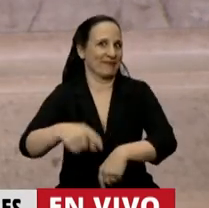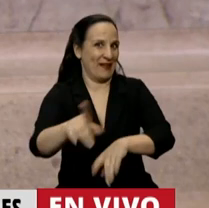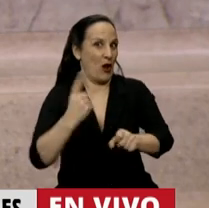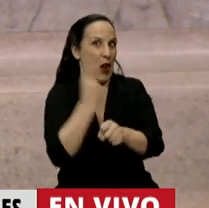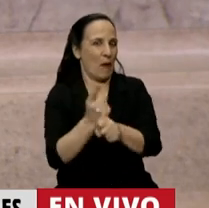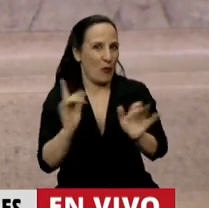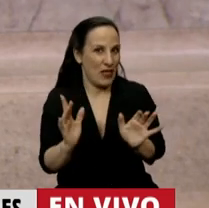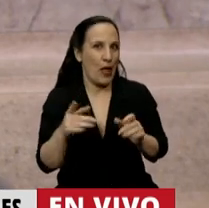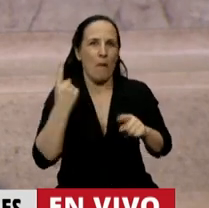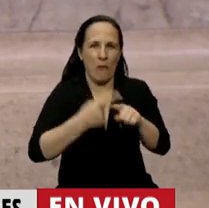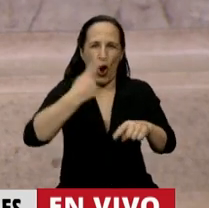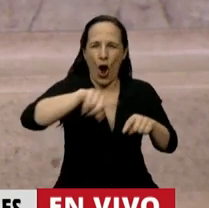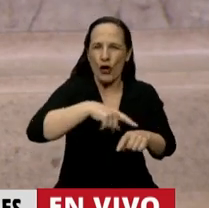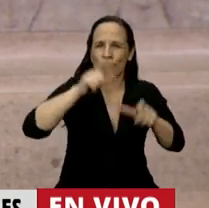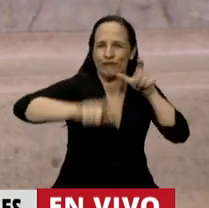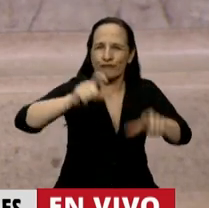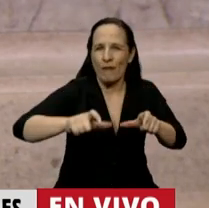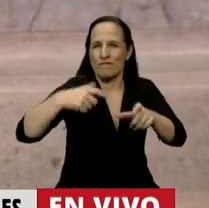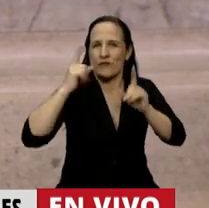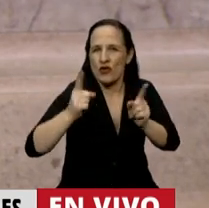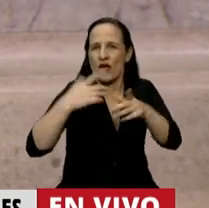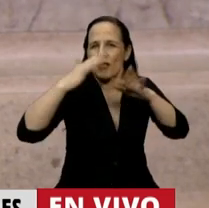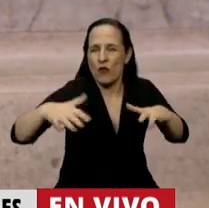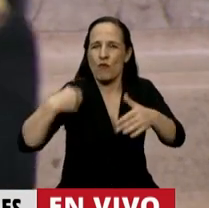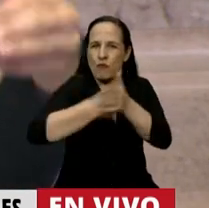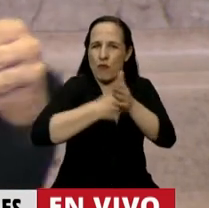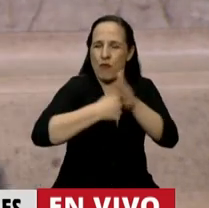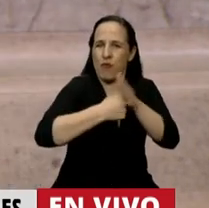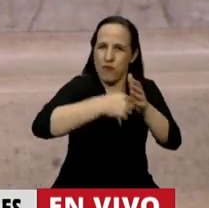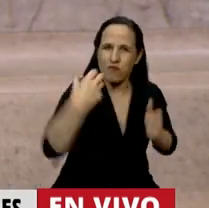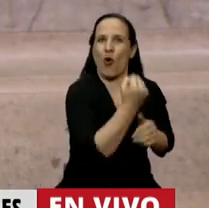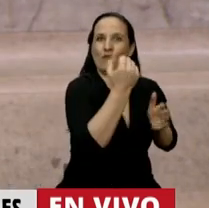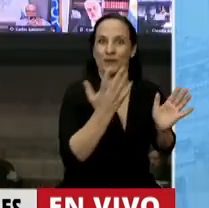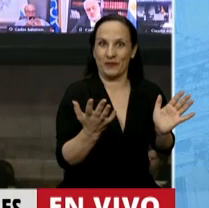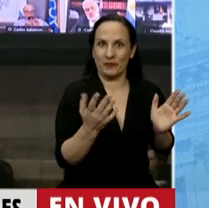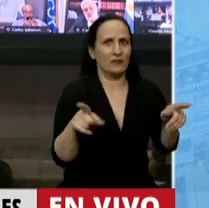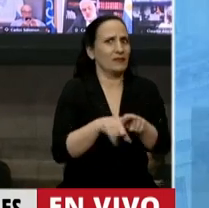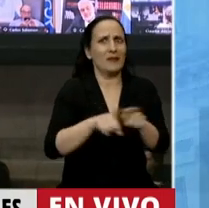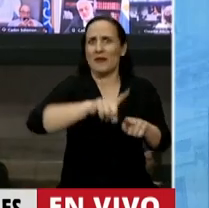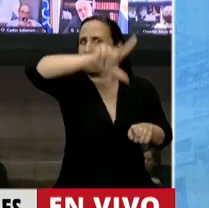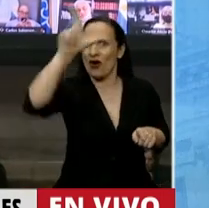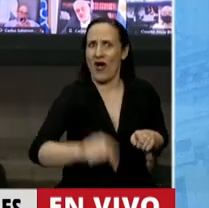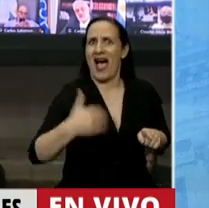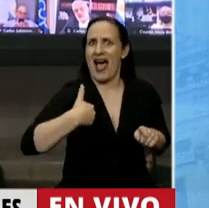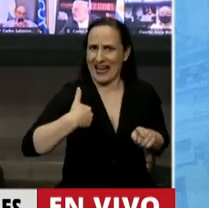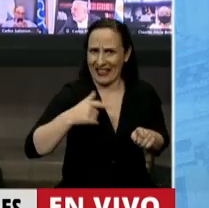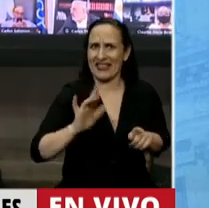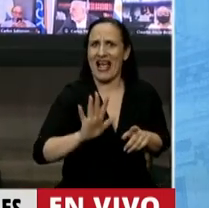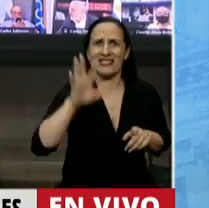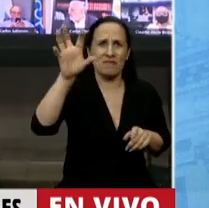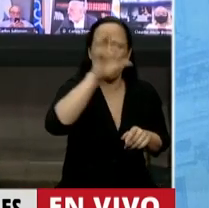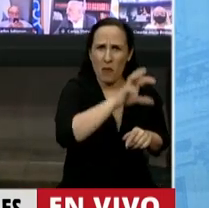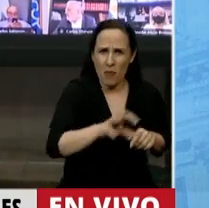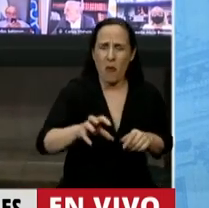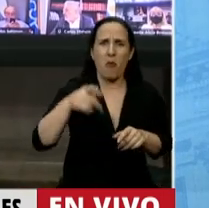de los institutos en defensa de ellos. Al igual hubo que defender los institutos en todo el país porque estaban siendo atacados